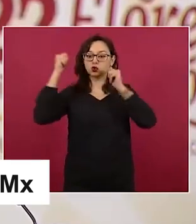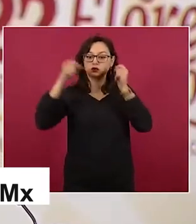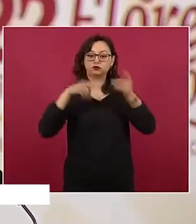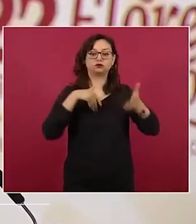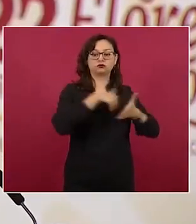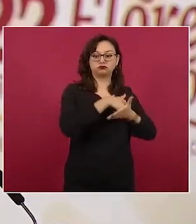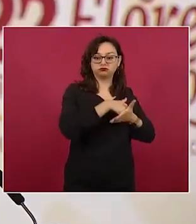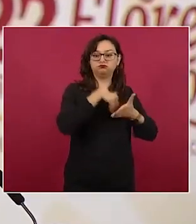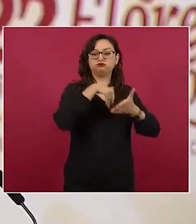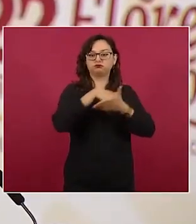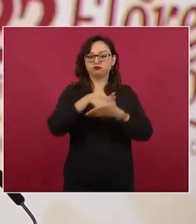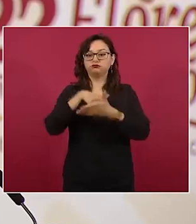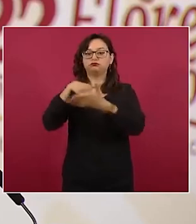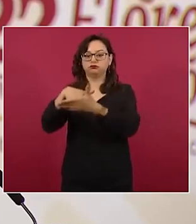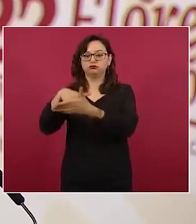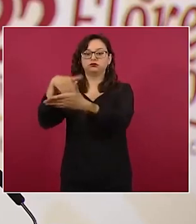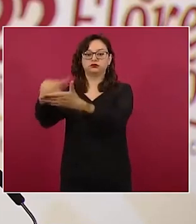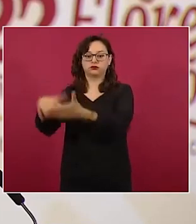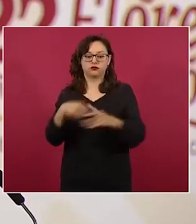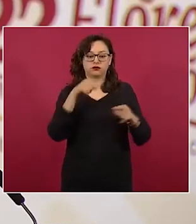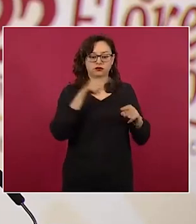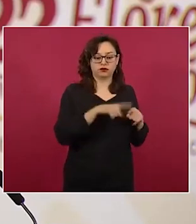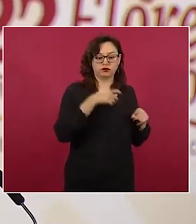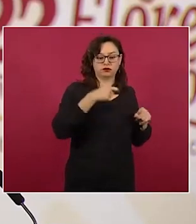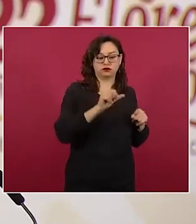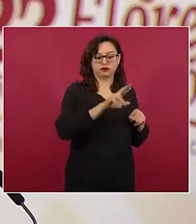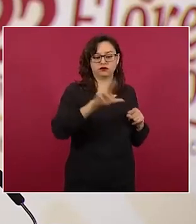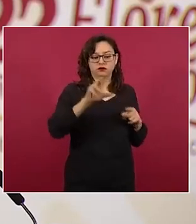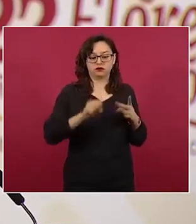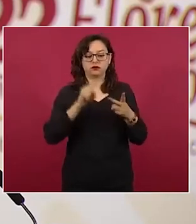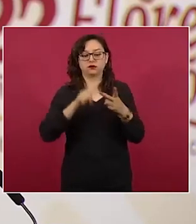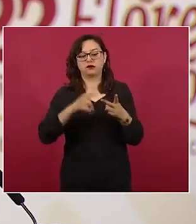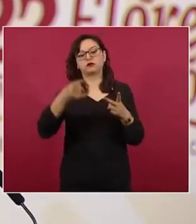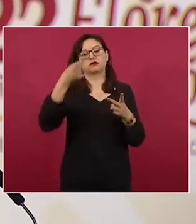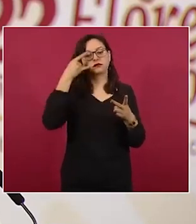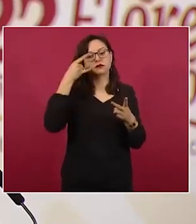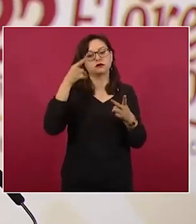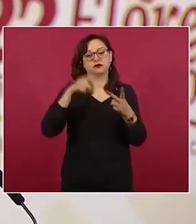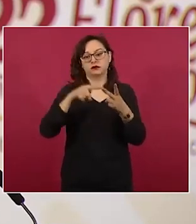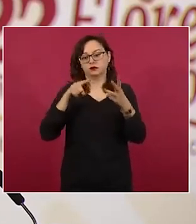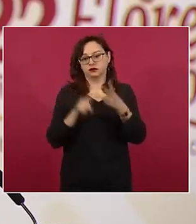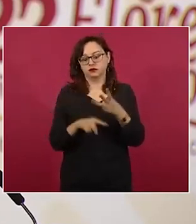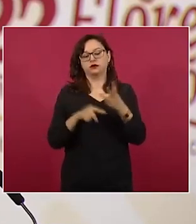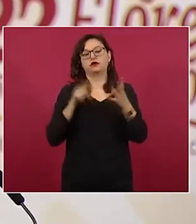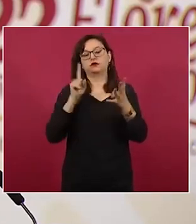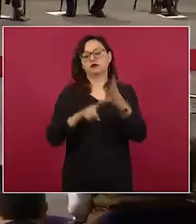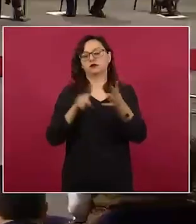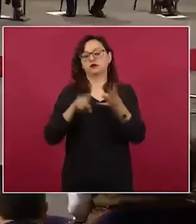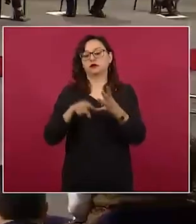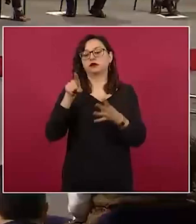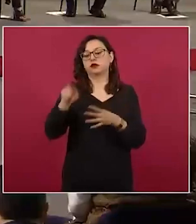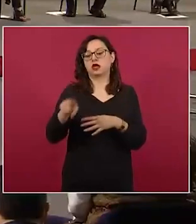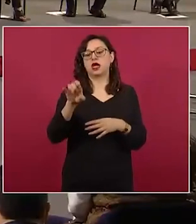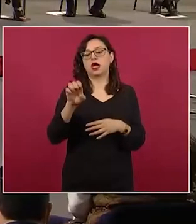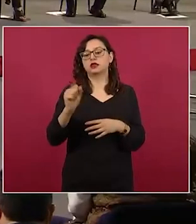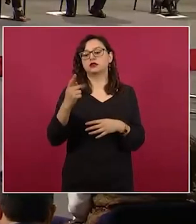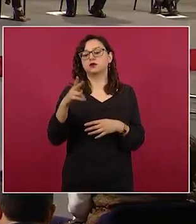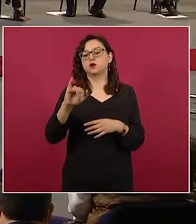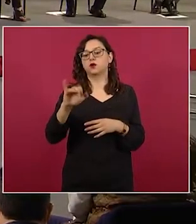Quintana Roo, en Conguas, ya Campeche y en Centenario, también Campeche y una base de mantenimiento en Expujil.